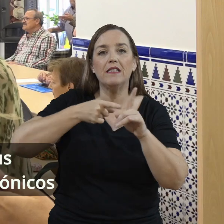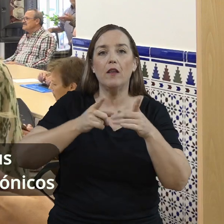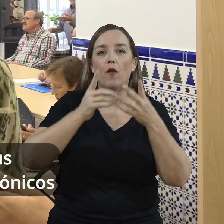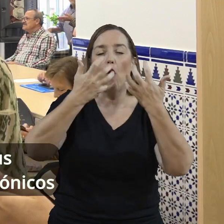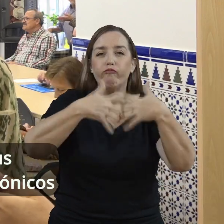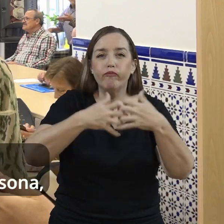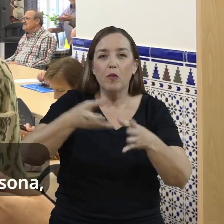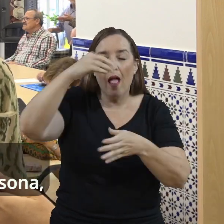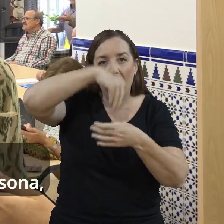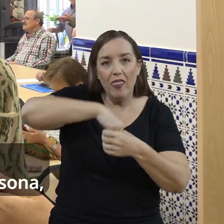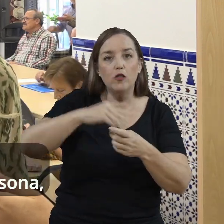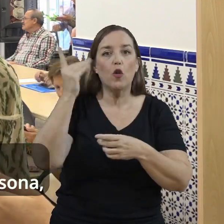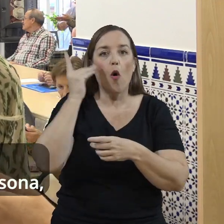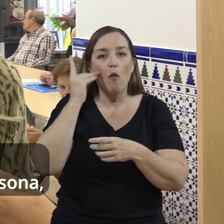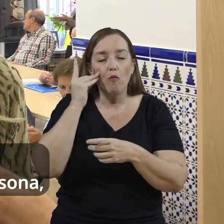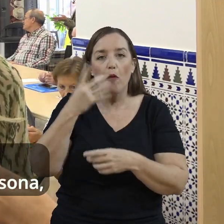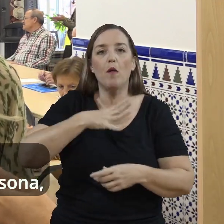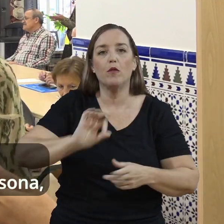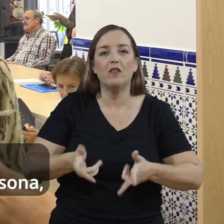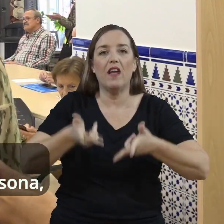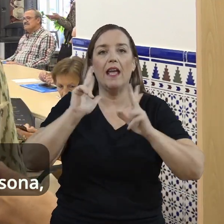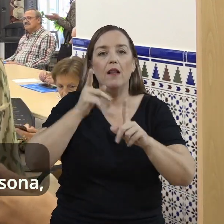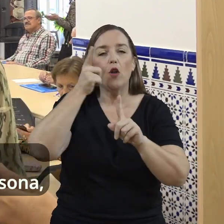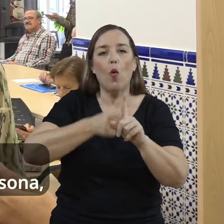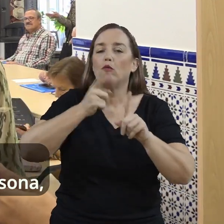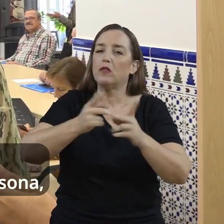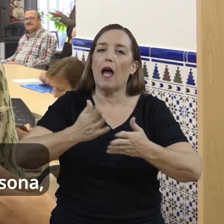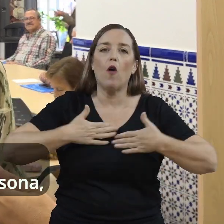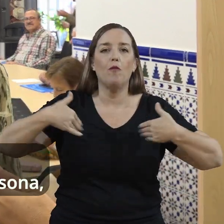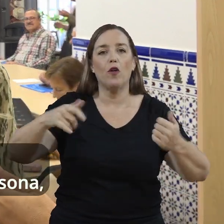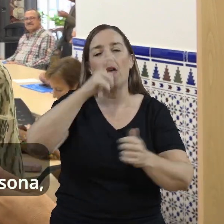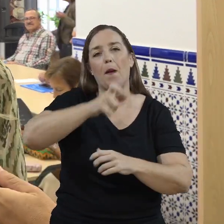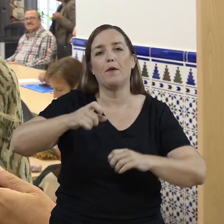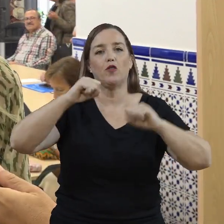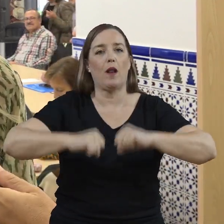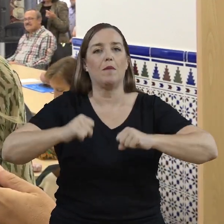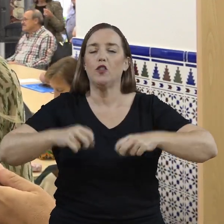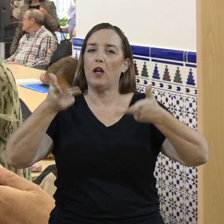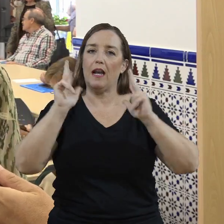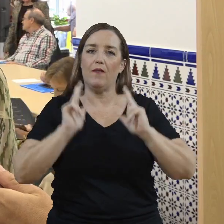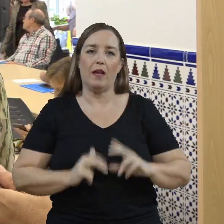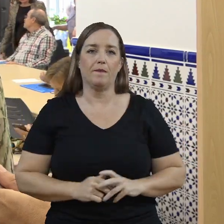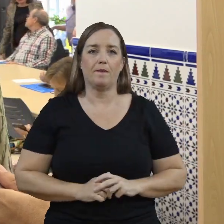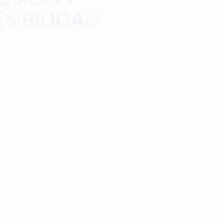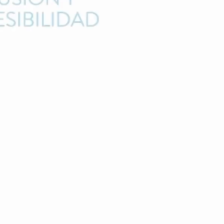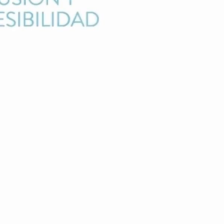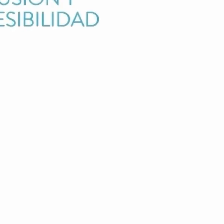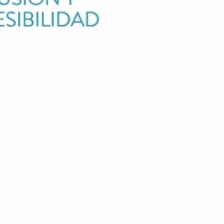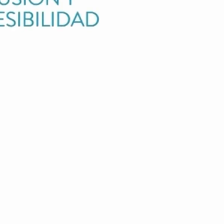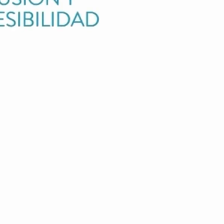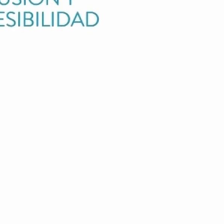electrónicos estén configurados y preparados para el uso que cada persona mayor, en este caso, vaya a hacer.